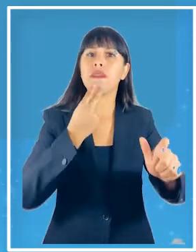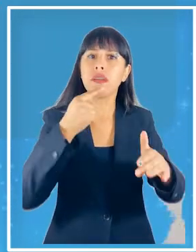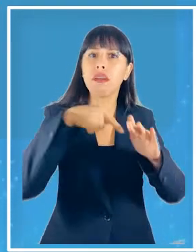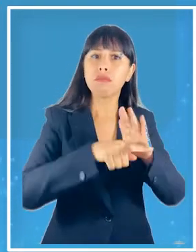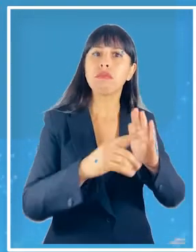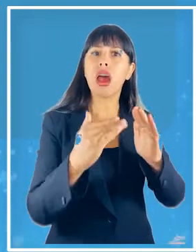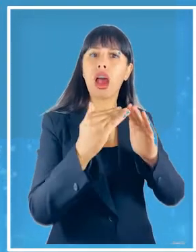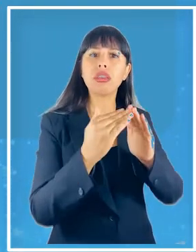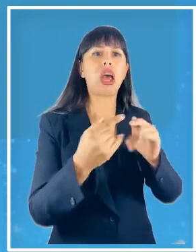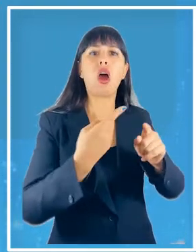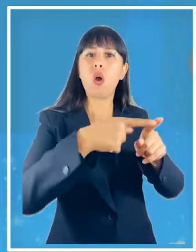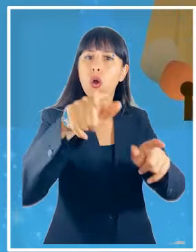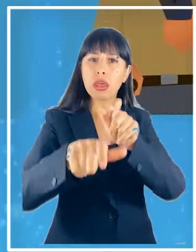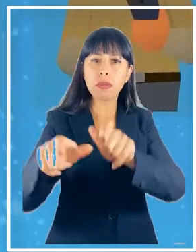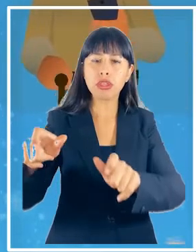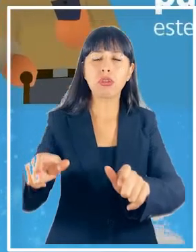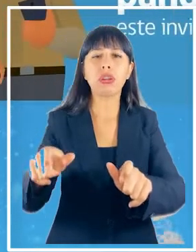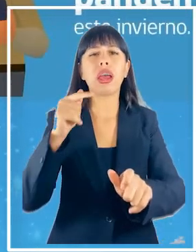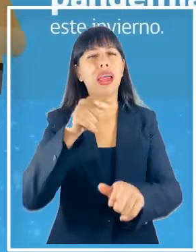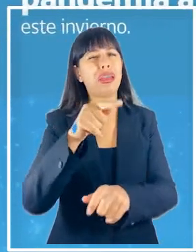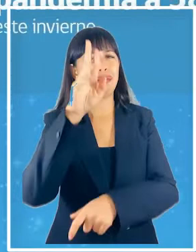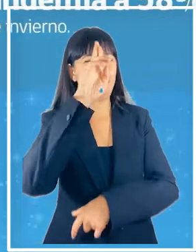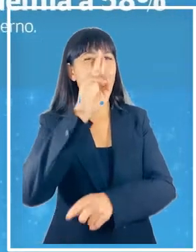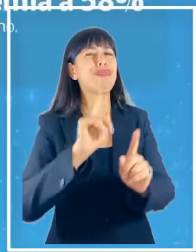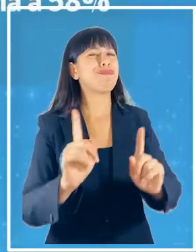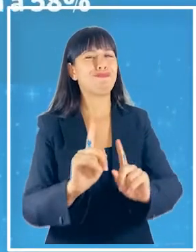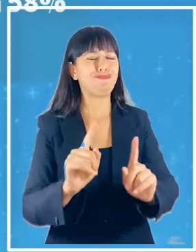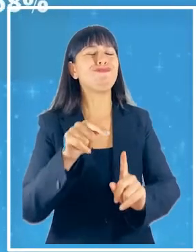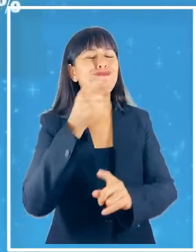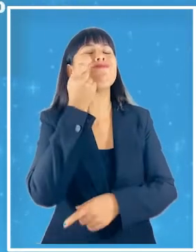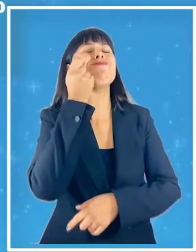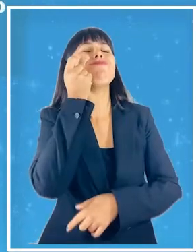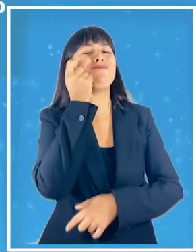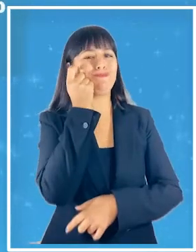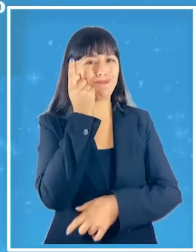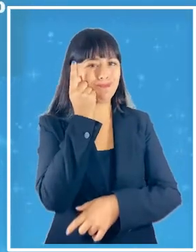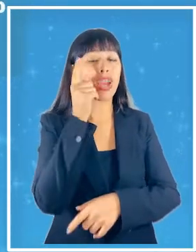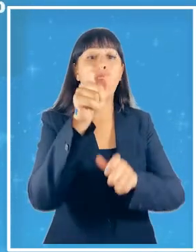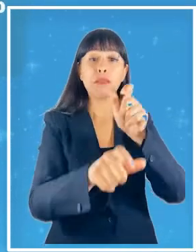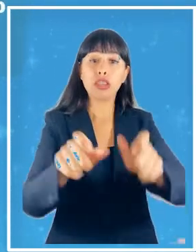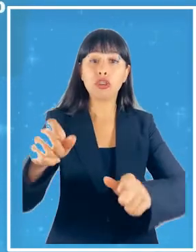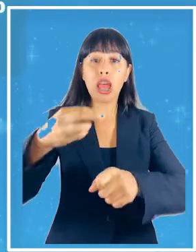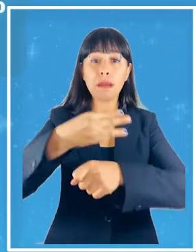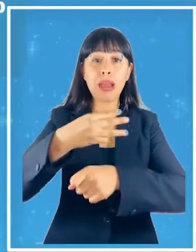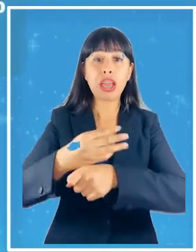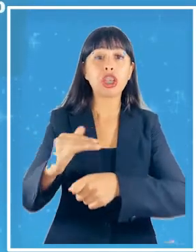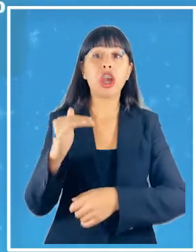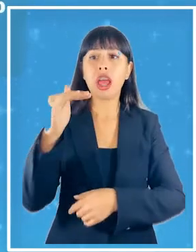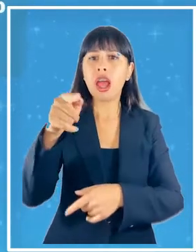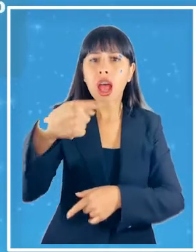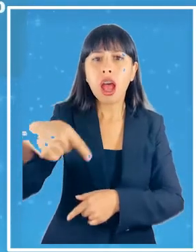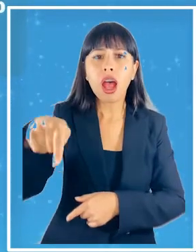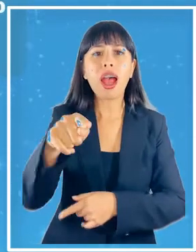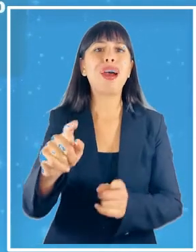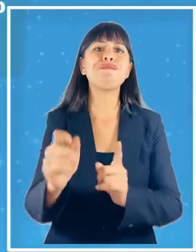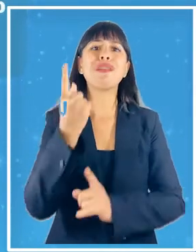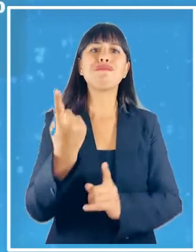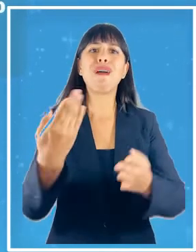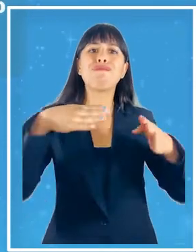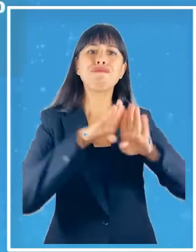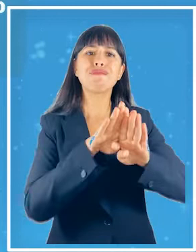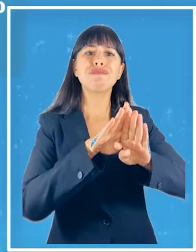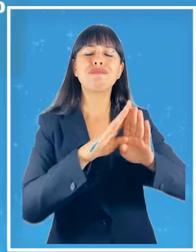viven acompañados esto no es de extrañar si consideramos que el grupo de las personas mayores fue el primero en ser